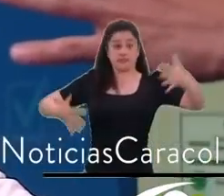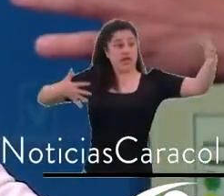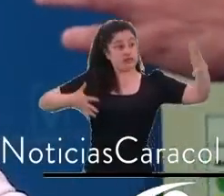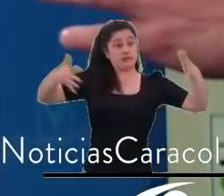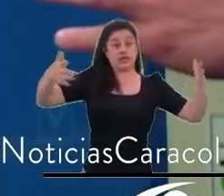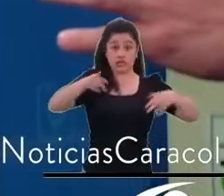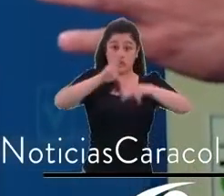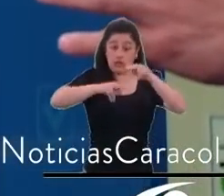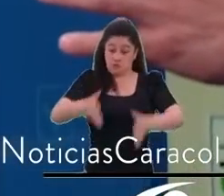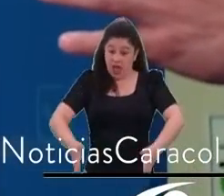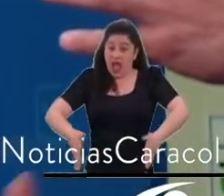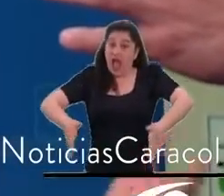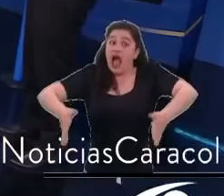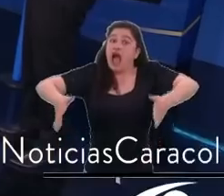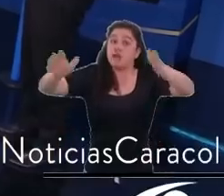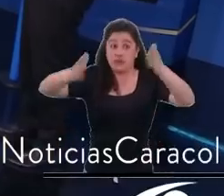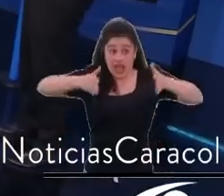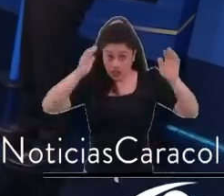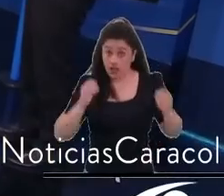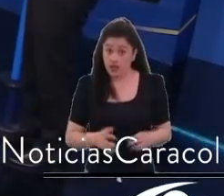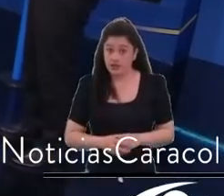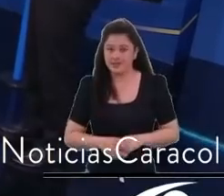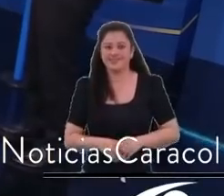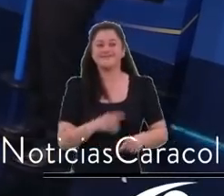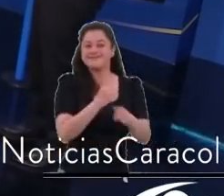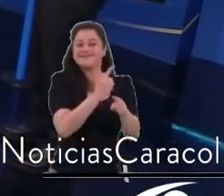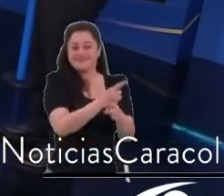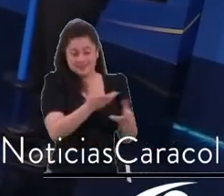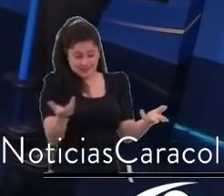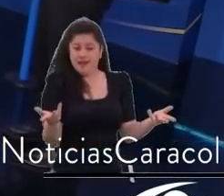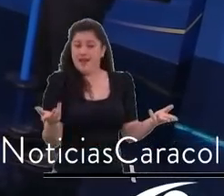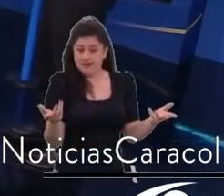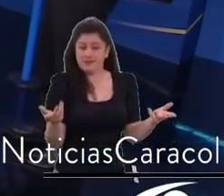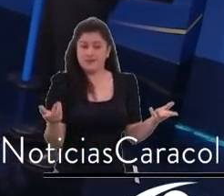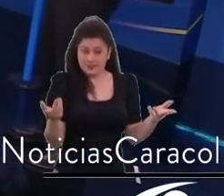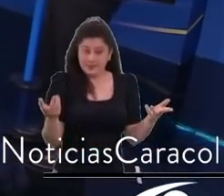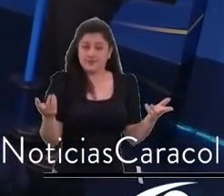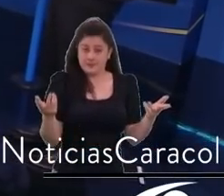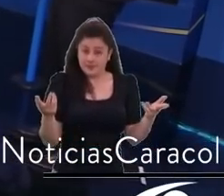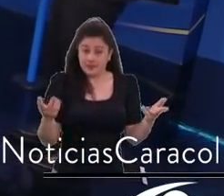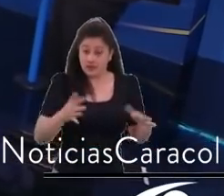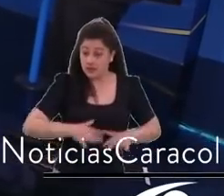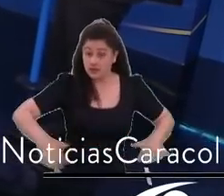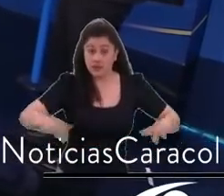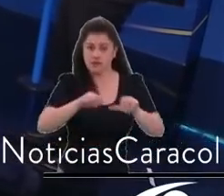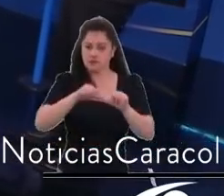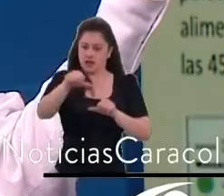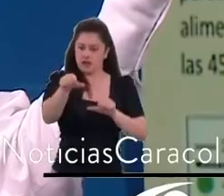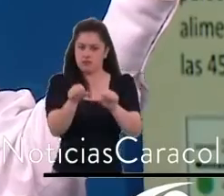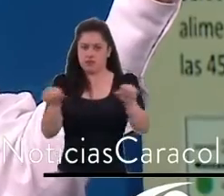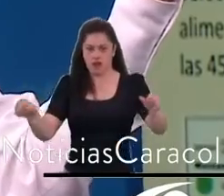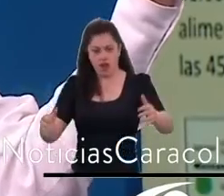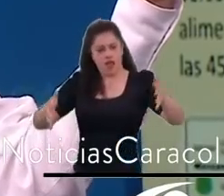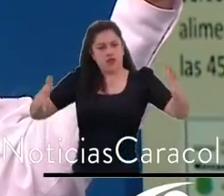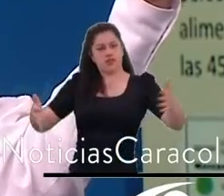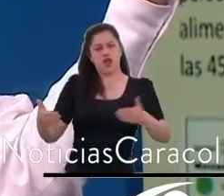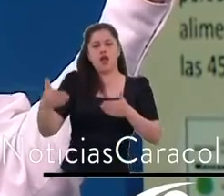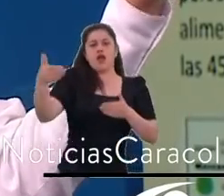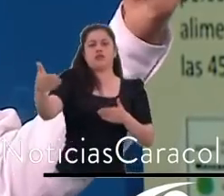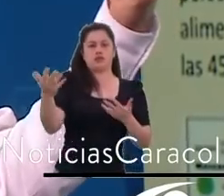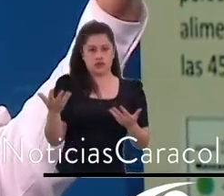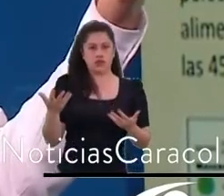lados es destruir suelo rural y destruir suelo ambiental. Si seguimos destruyendo el medio ambiente, nos vamos a quedar sin planeta, ¿cierto? Eso es lo que dice el cambio climático.